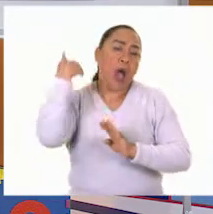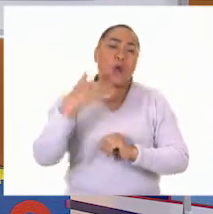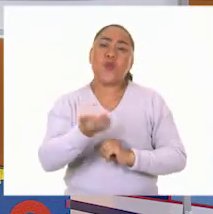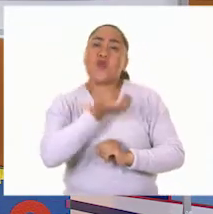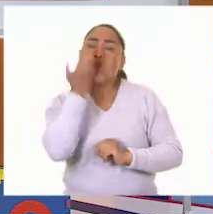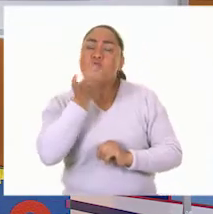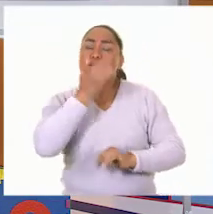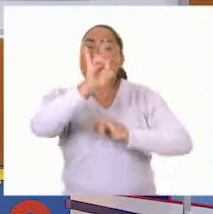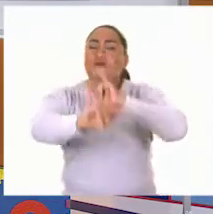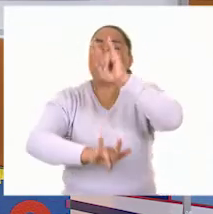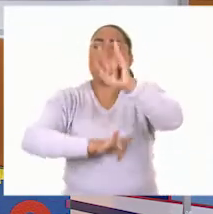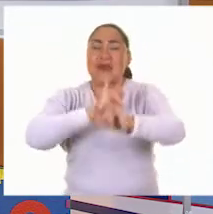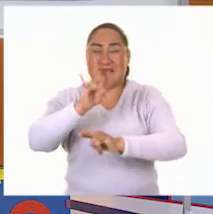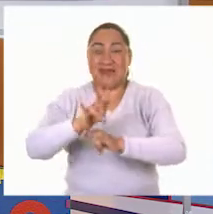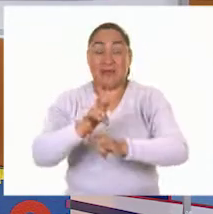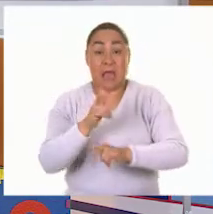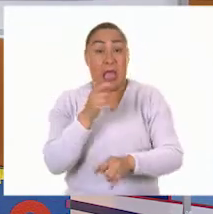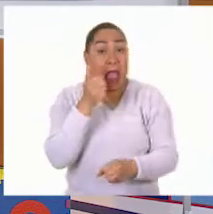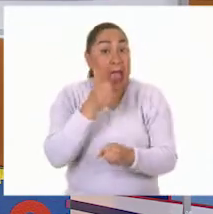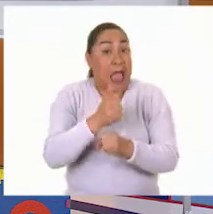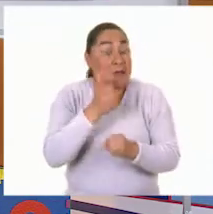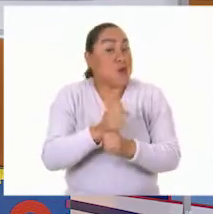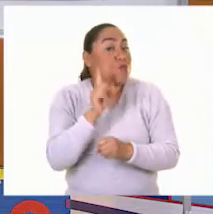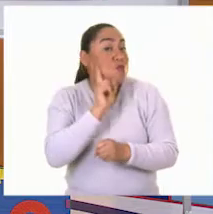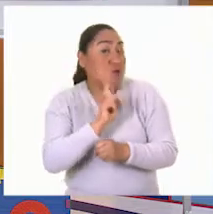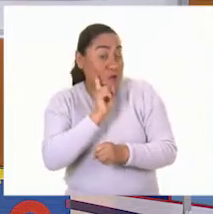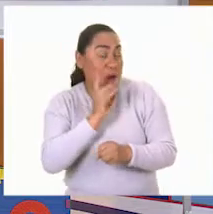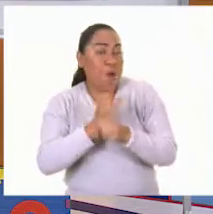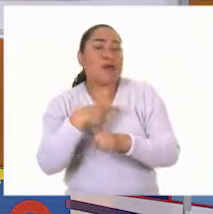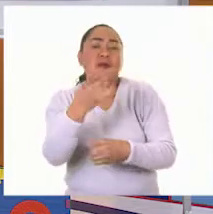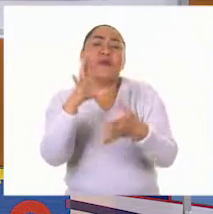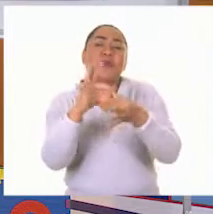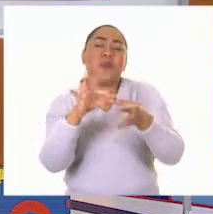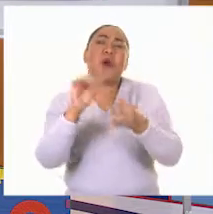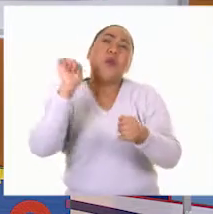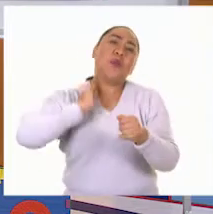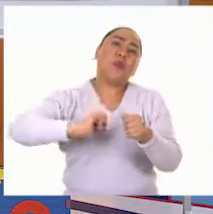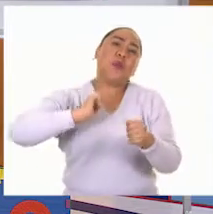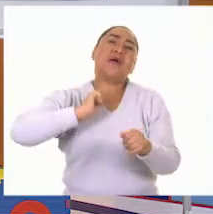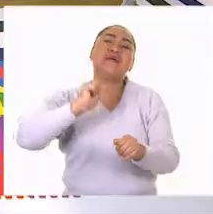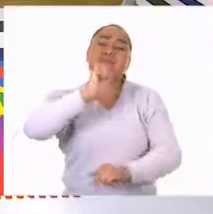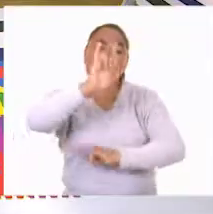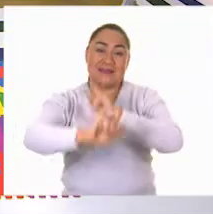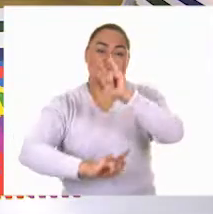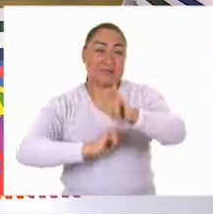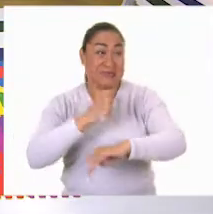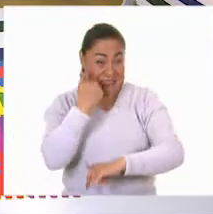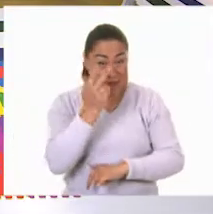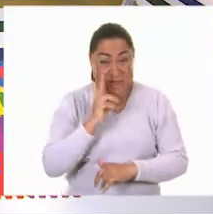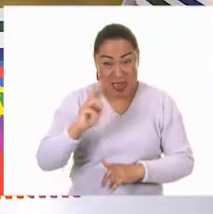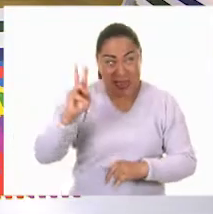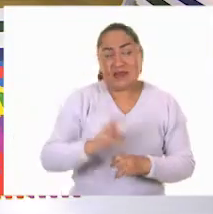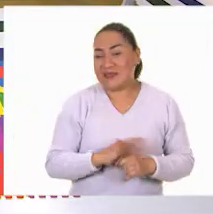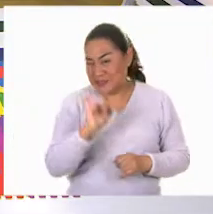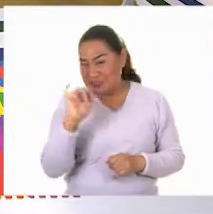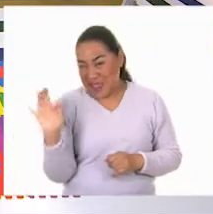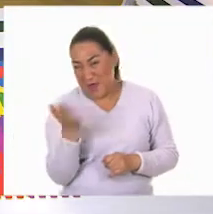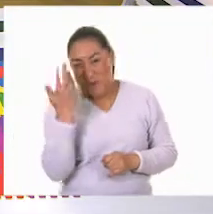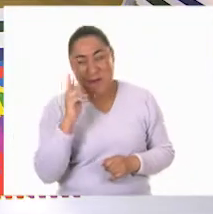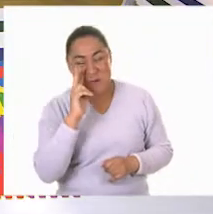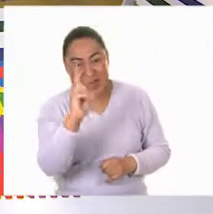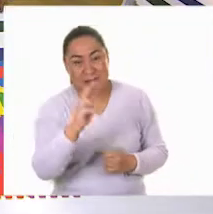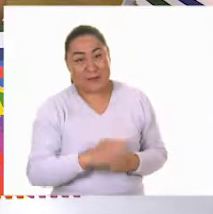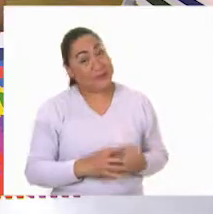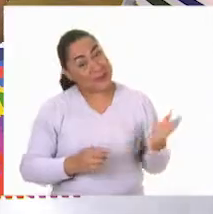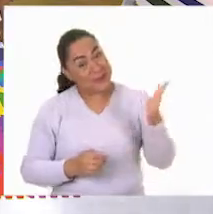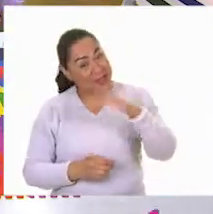eran niños. Una abuelita nos va a contar cómo la vivía cuando ella era niña. ¿Quieres verla, Erick? Vamos a verla, profe Dani. Vamos a ver este video. Vente, vente,